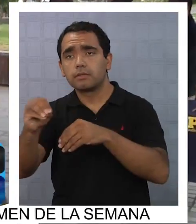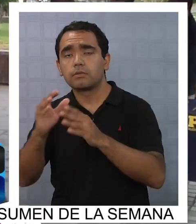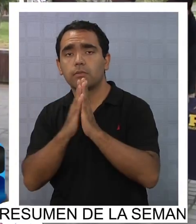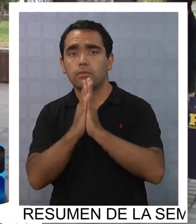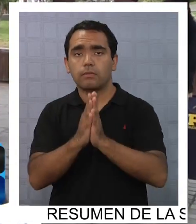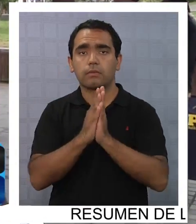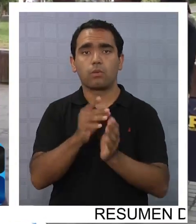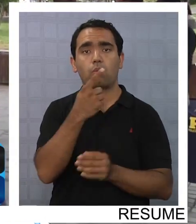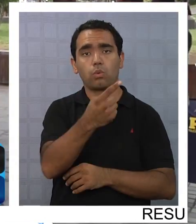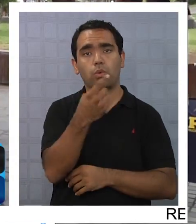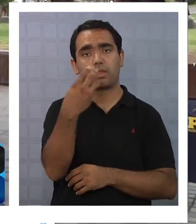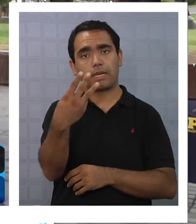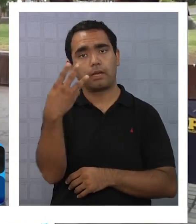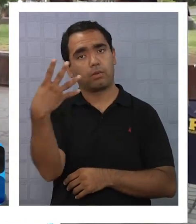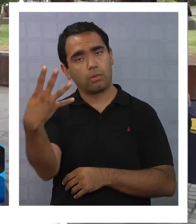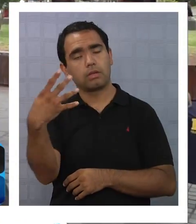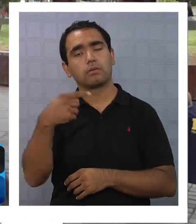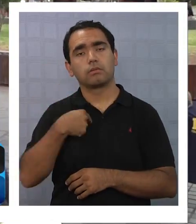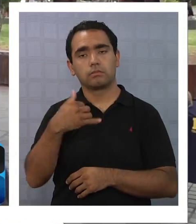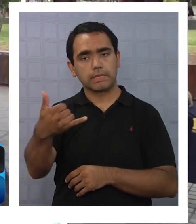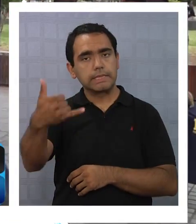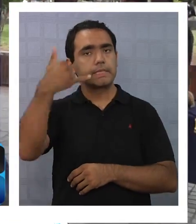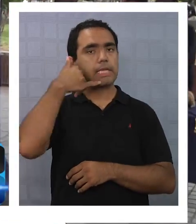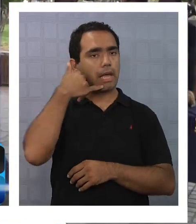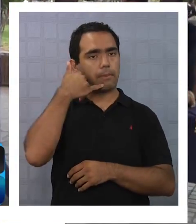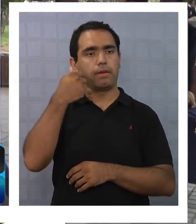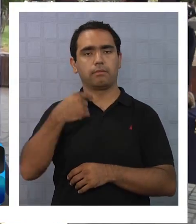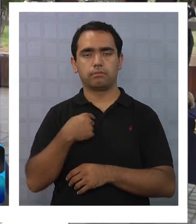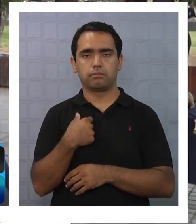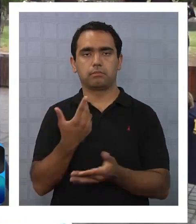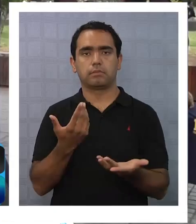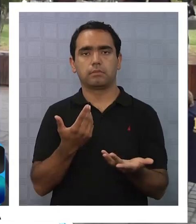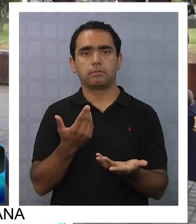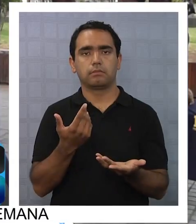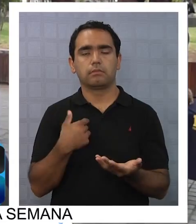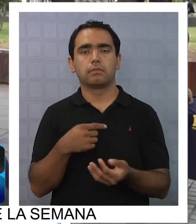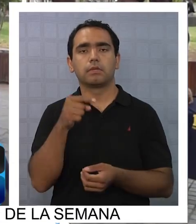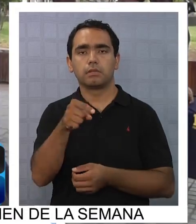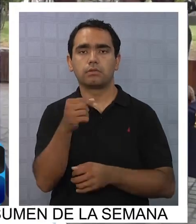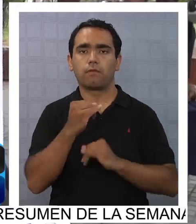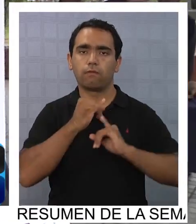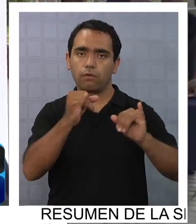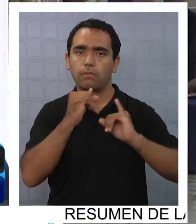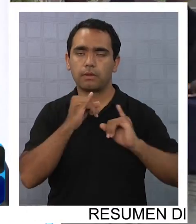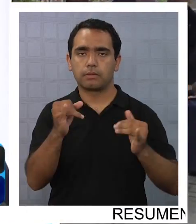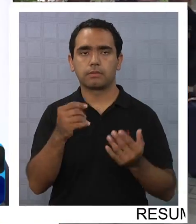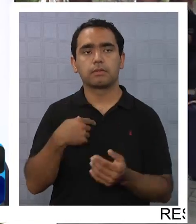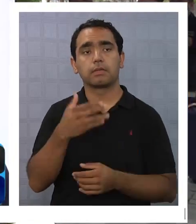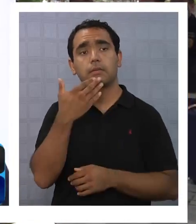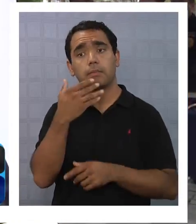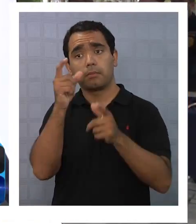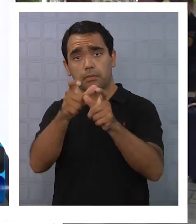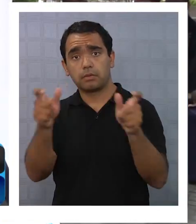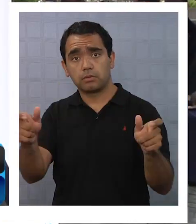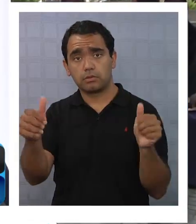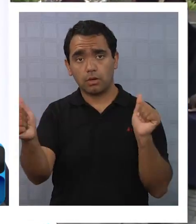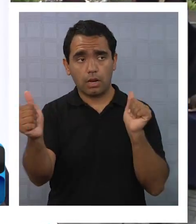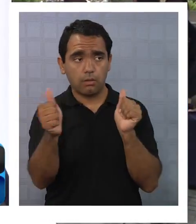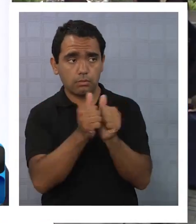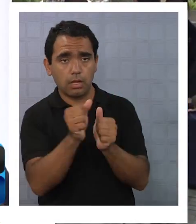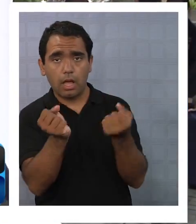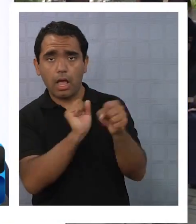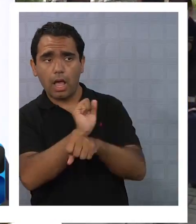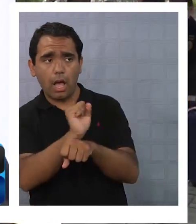comunidad a llamar al 134. Ese es nuestro número, digamos, nuestra central de informaciones policiales. Y también a la gente acercarse a los vehículos